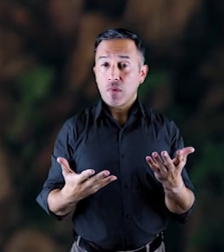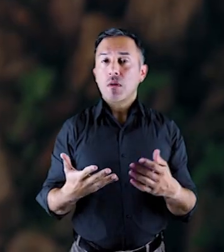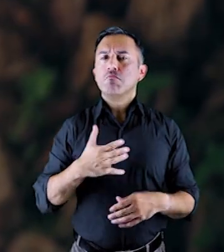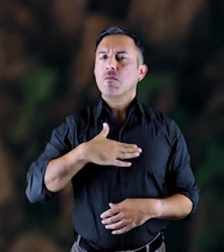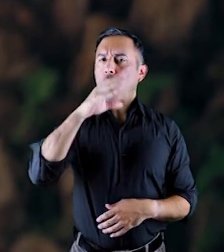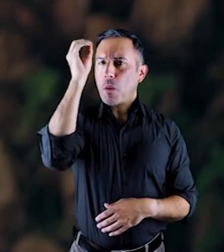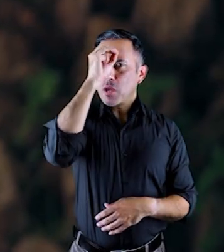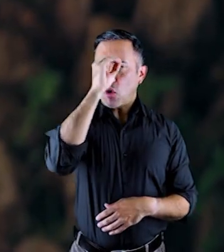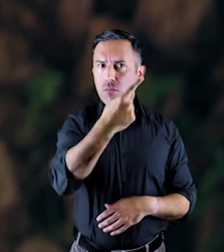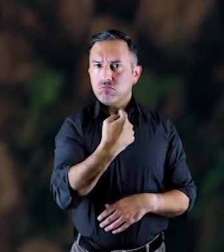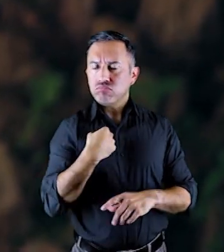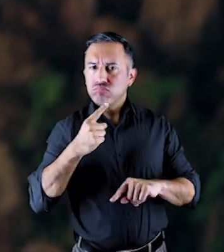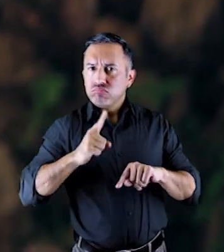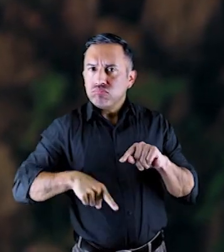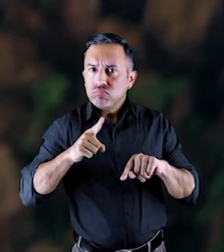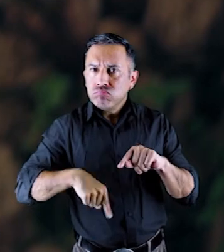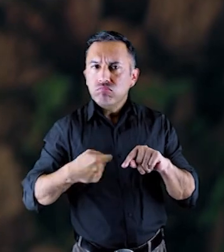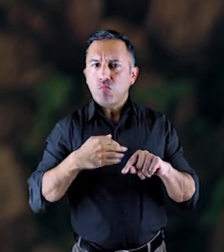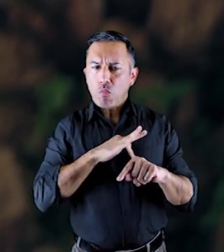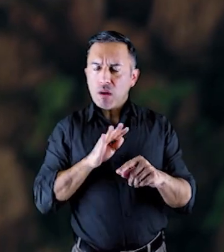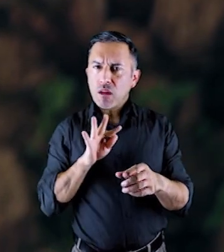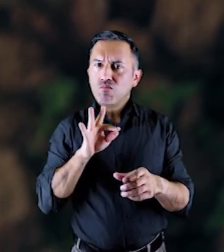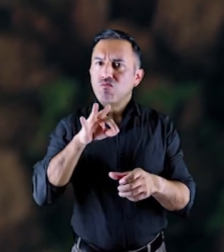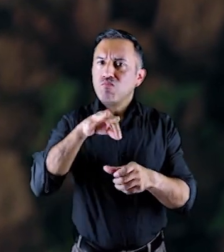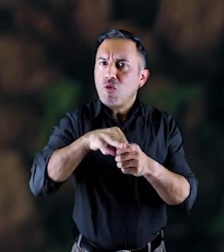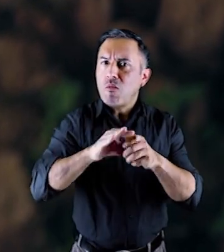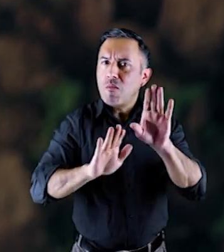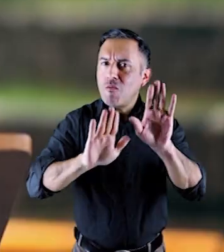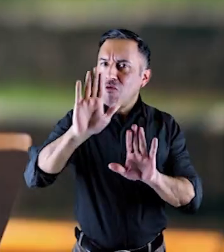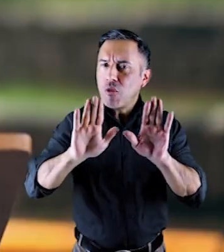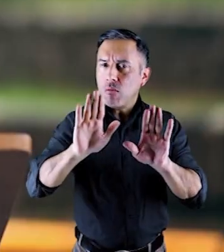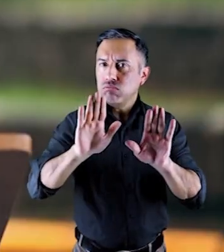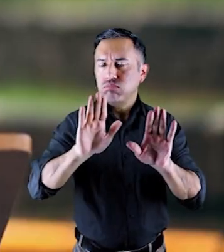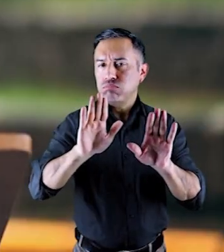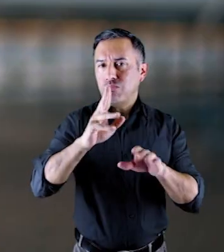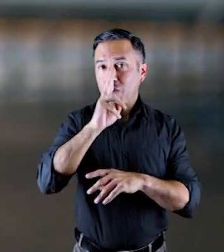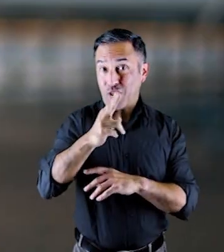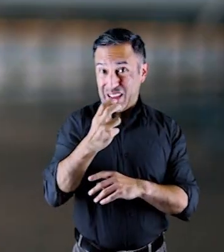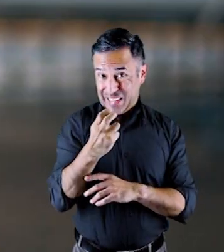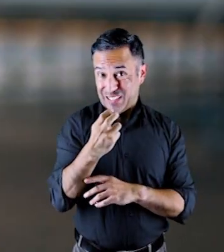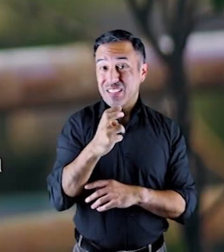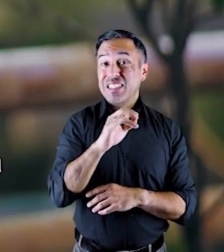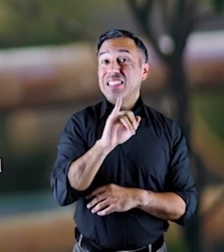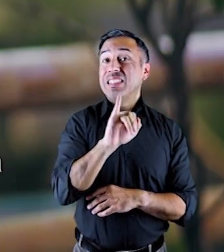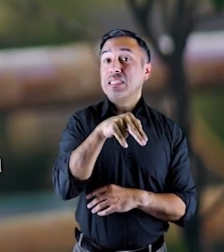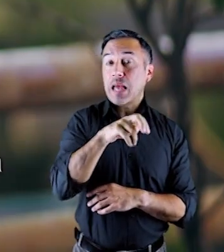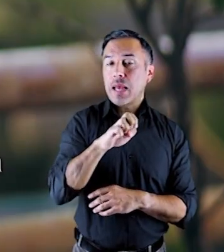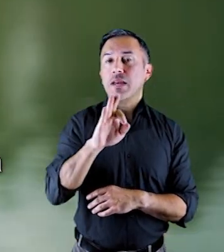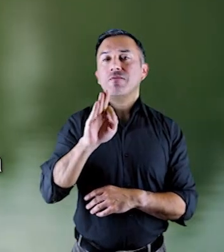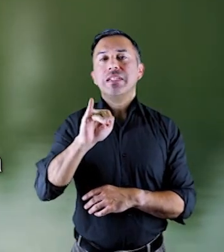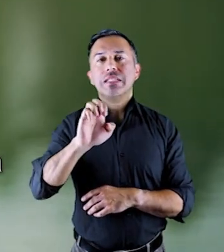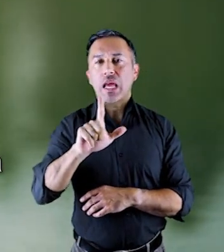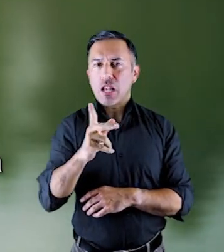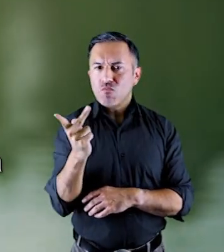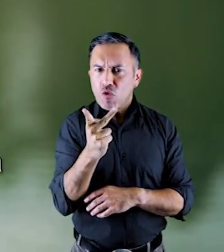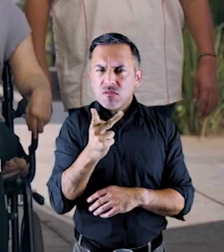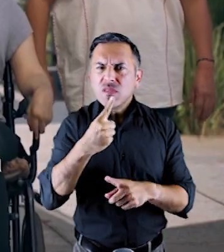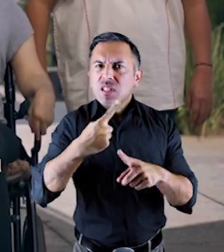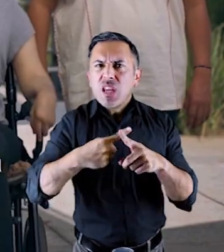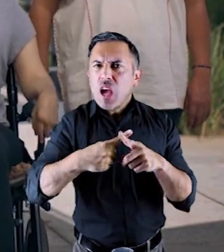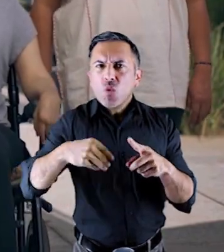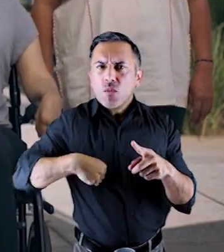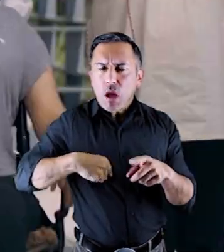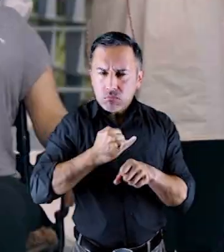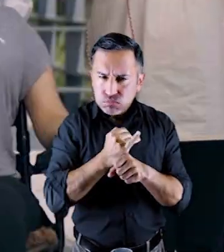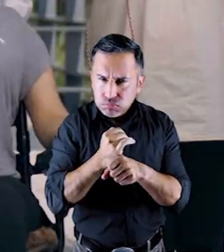Nos quita la voz y limita nuestra participación en la toma de decisiones. Por eso, el INE y la FICEL investigan a quienes ejercen este tipo de